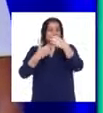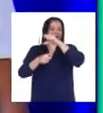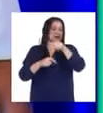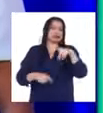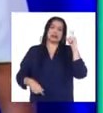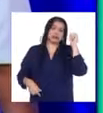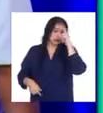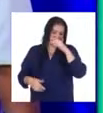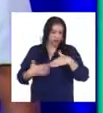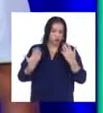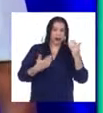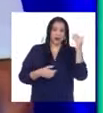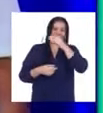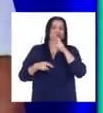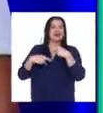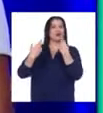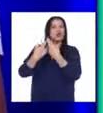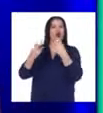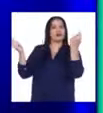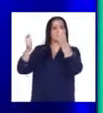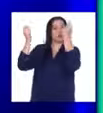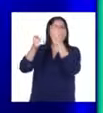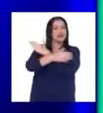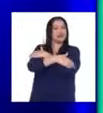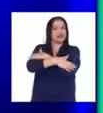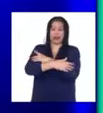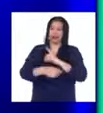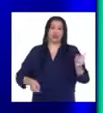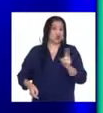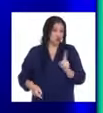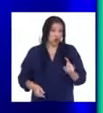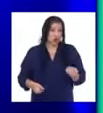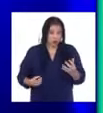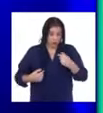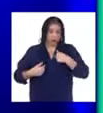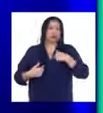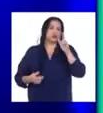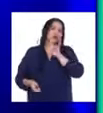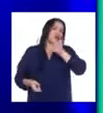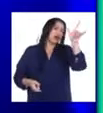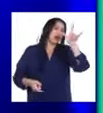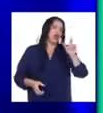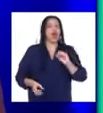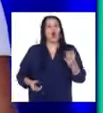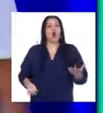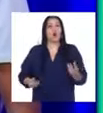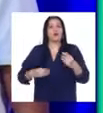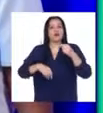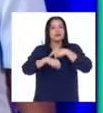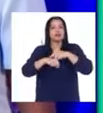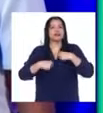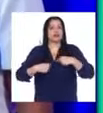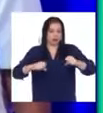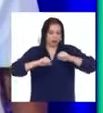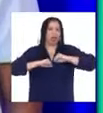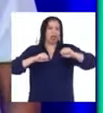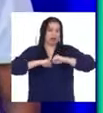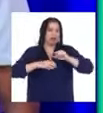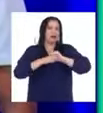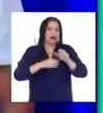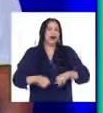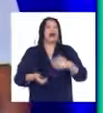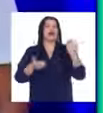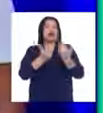No puedo ir a reuniones, eventos, cumpleaños, porque muchas veces estoy de viaje o muchas veces estoy entrenando para